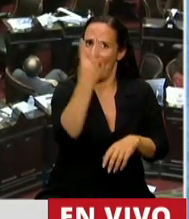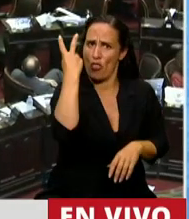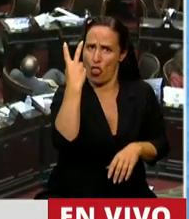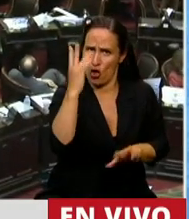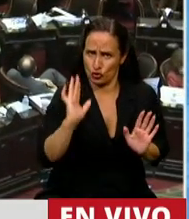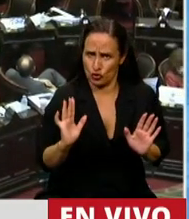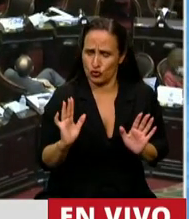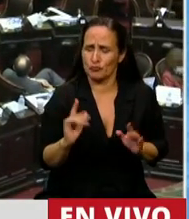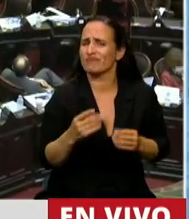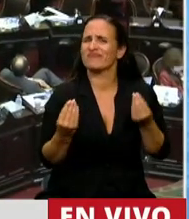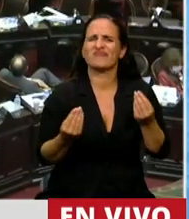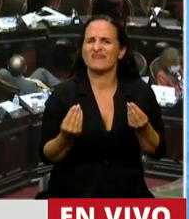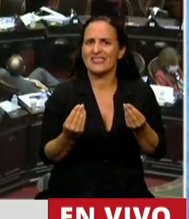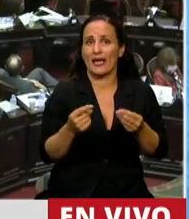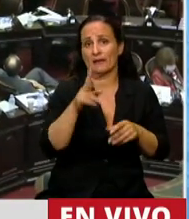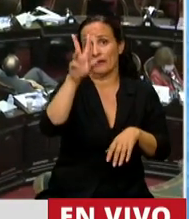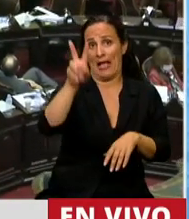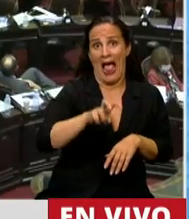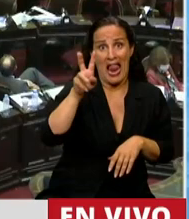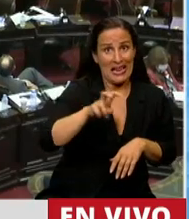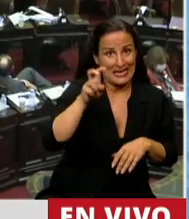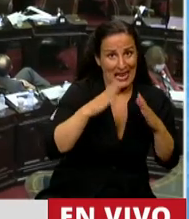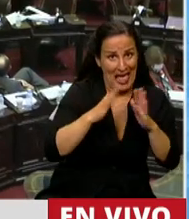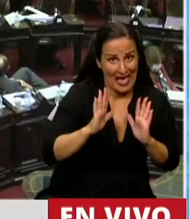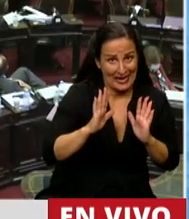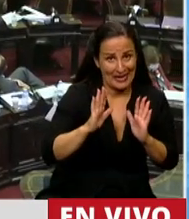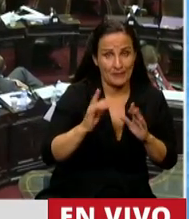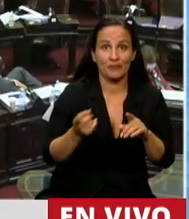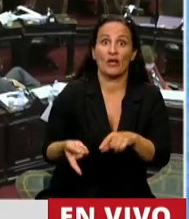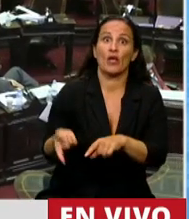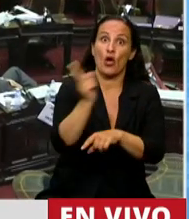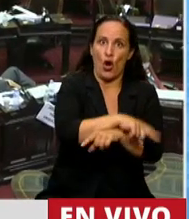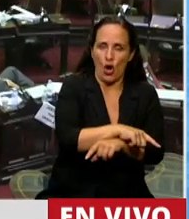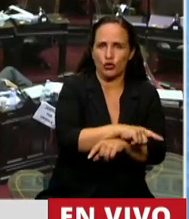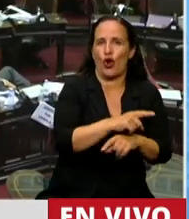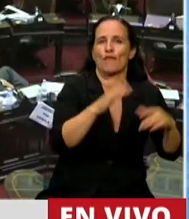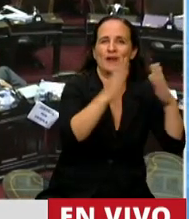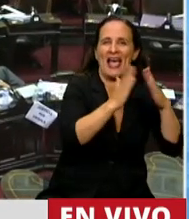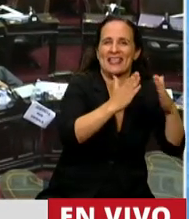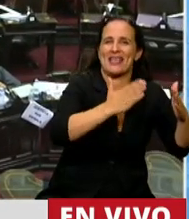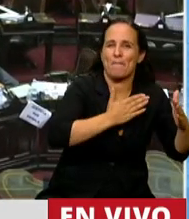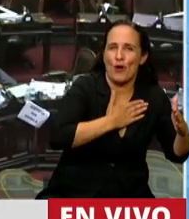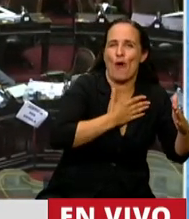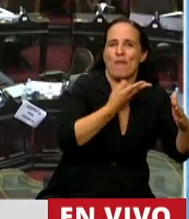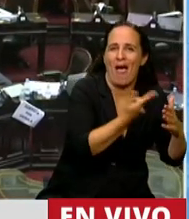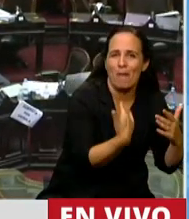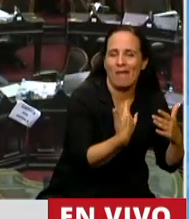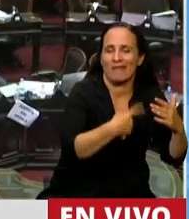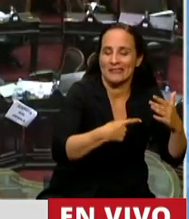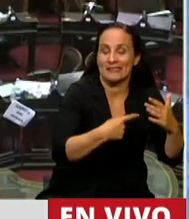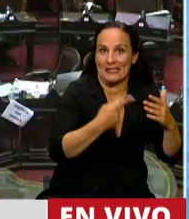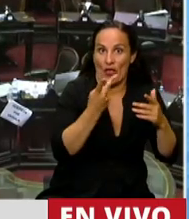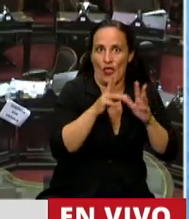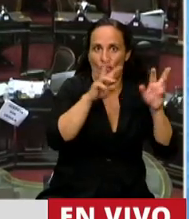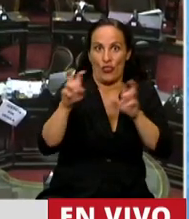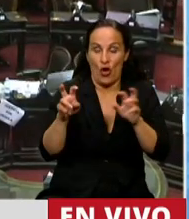Uno que tiene que ver con el alquiler y el otro con el acceso de la vivienda, de la casa propia. Entonces